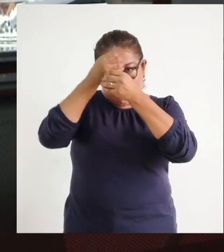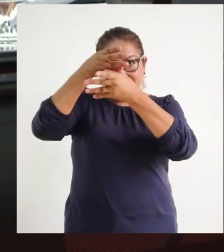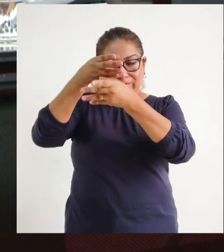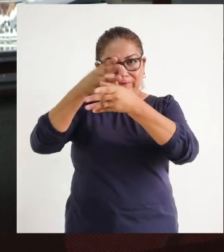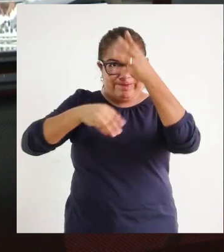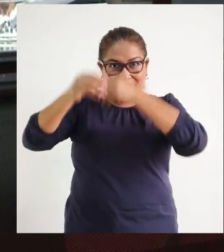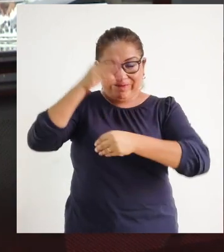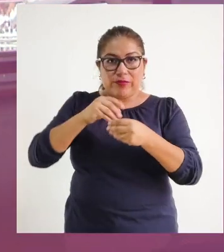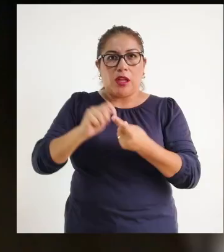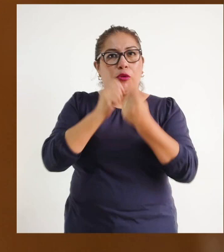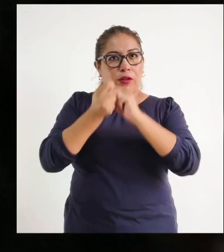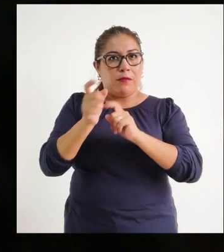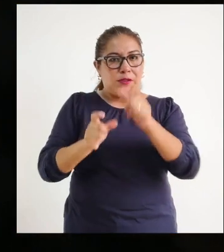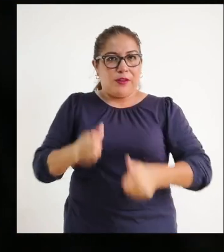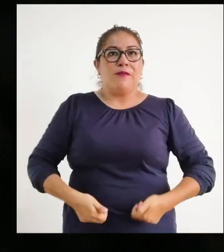transforma vidas.